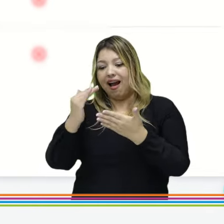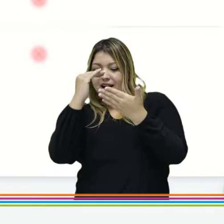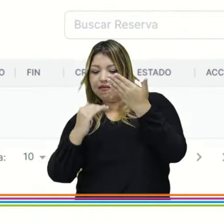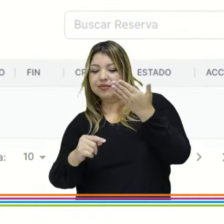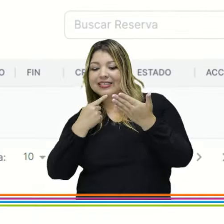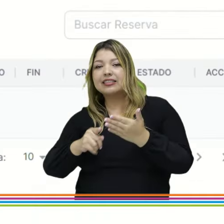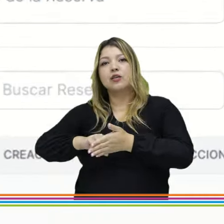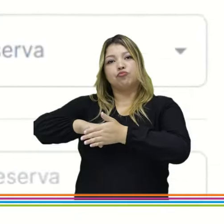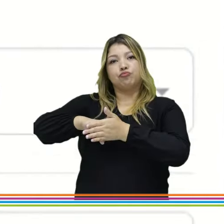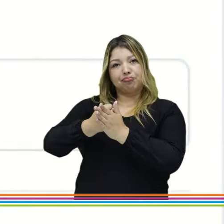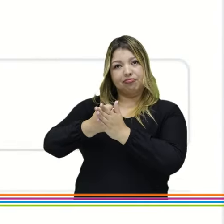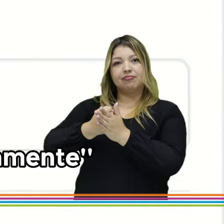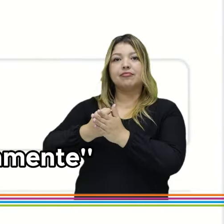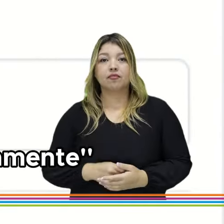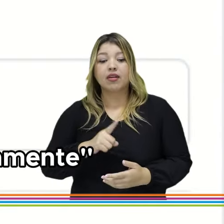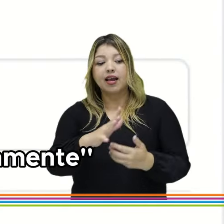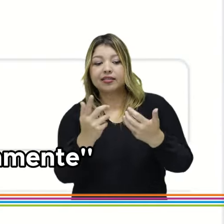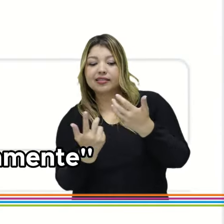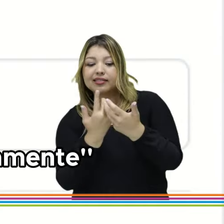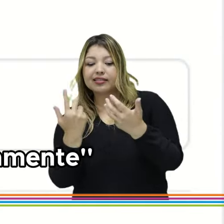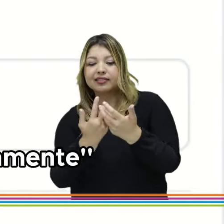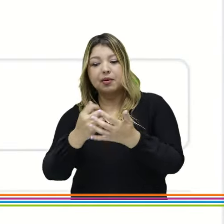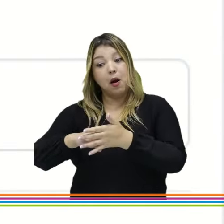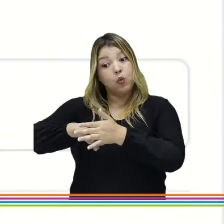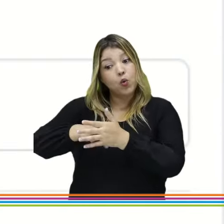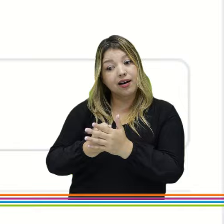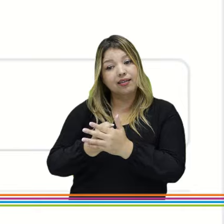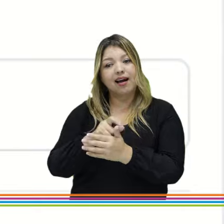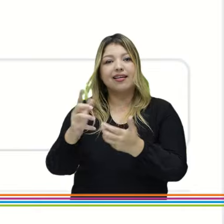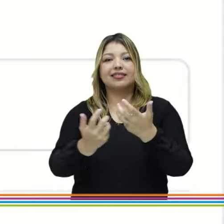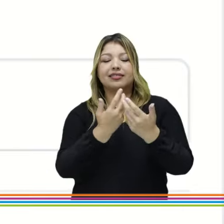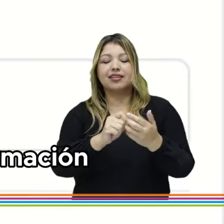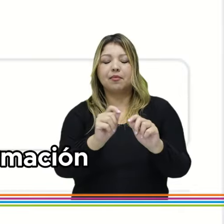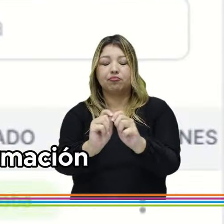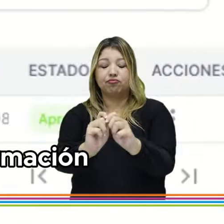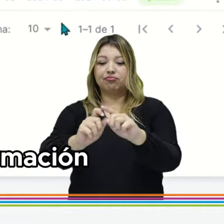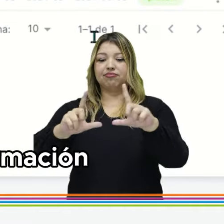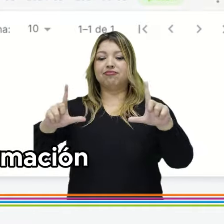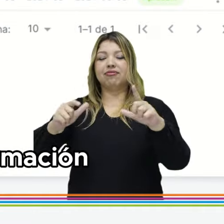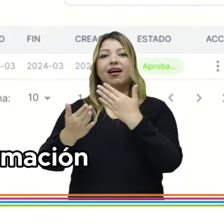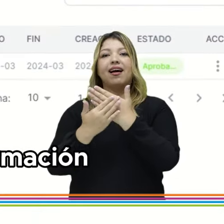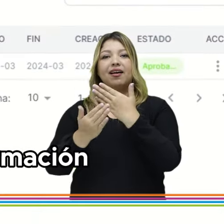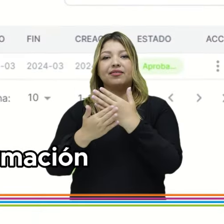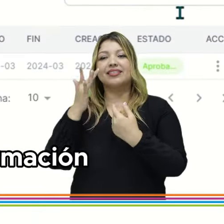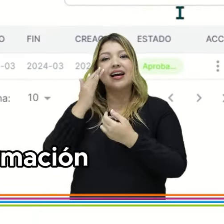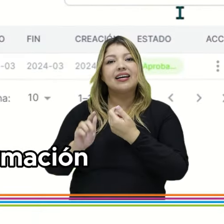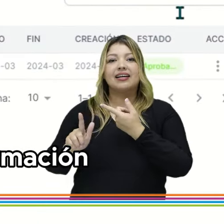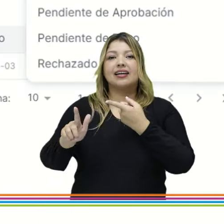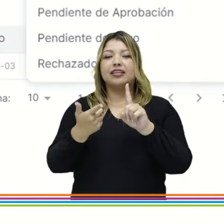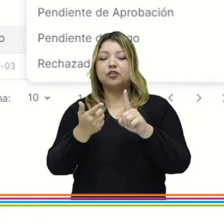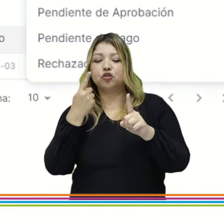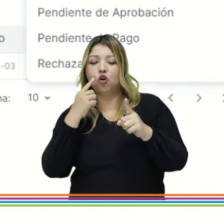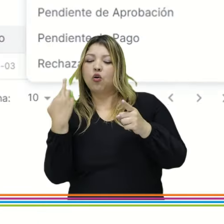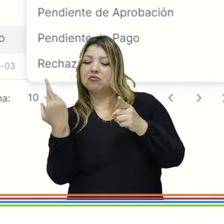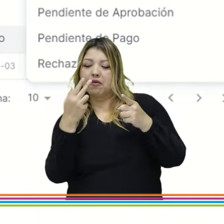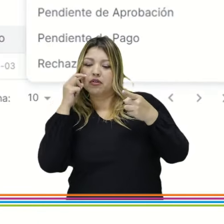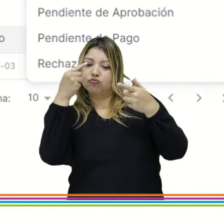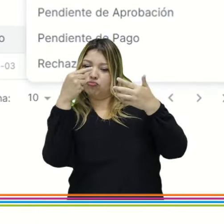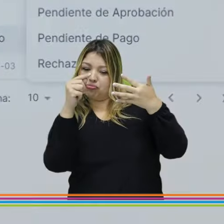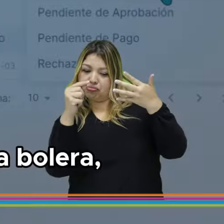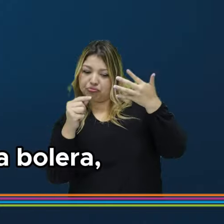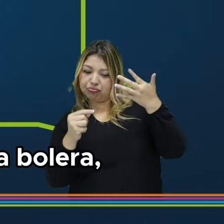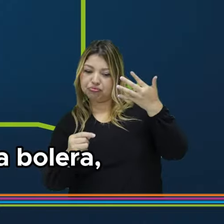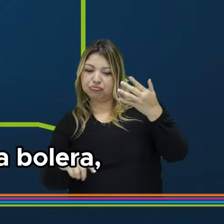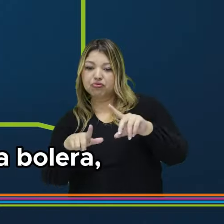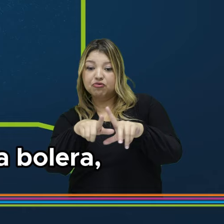Guardar. El sistema te indicará que se ha registrado la reserva exitosamente y te enviará a verificar toda la información y el estado de la